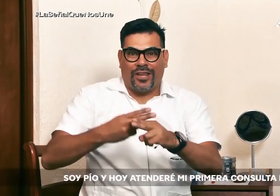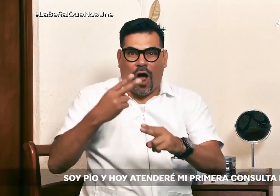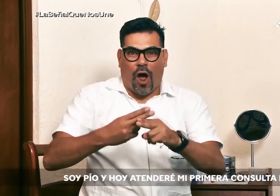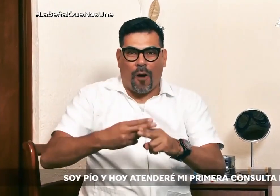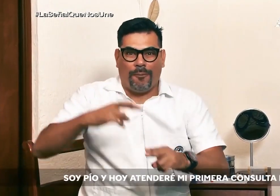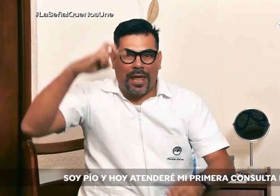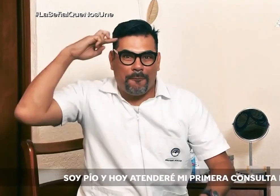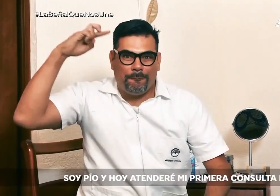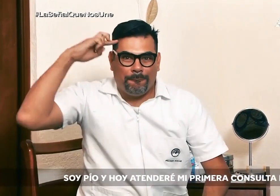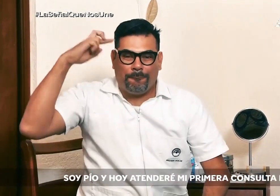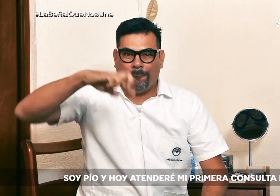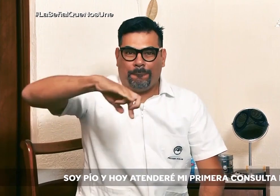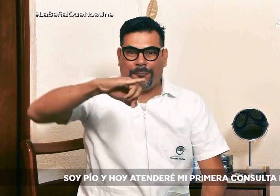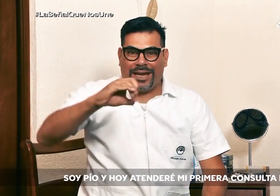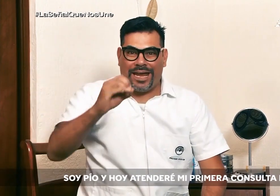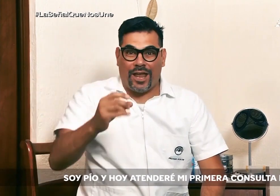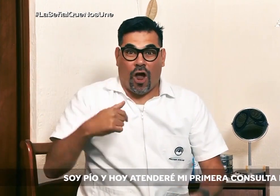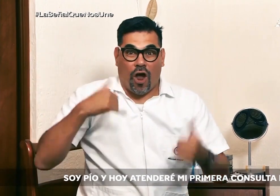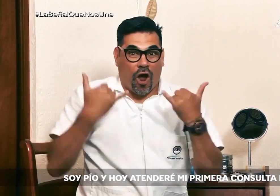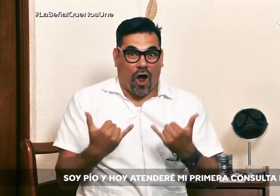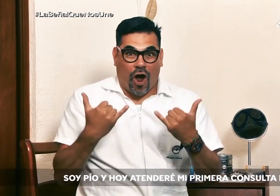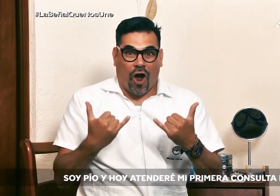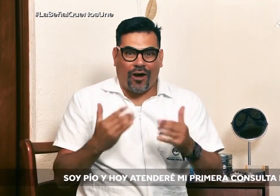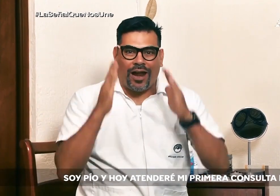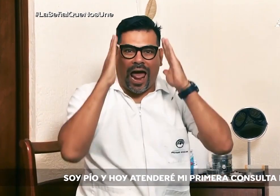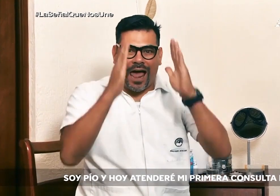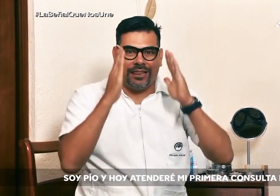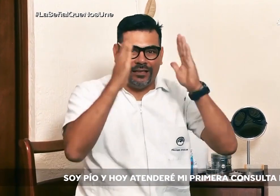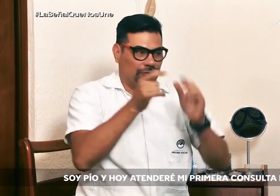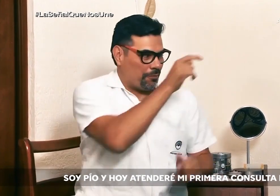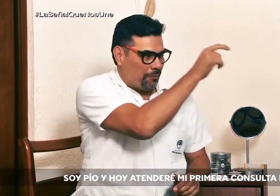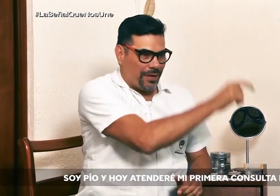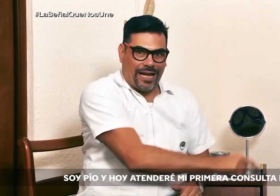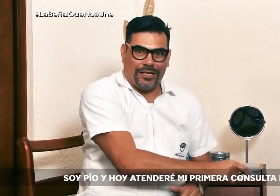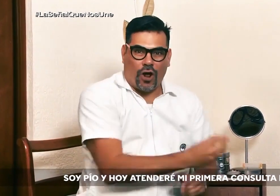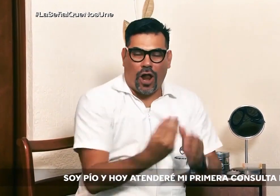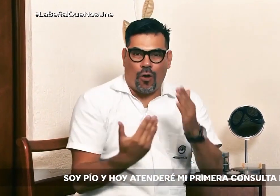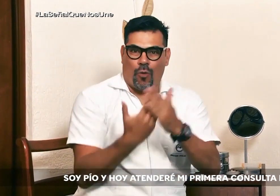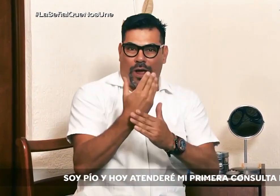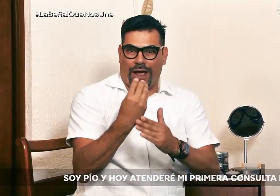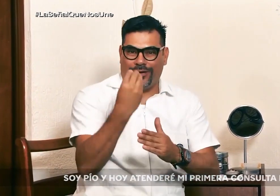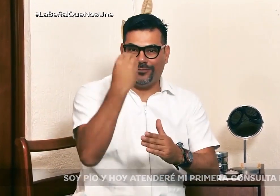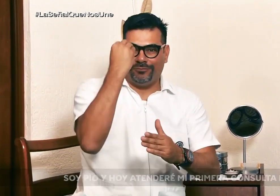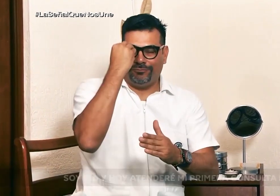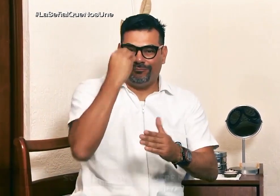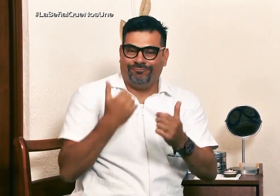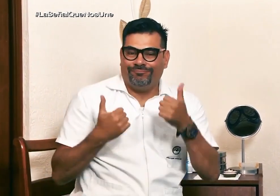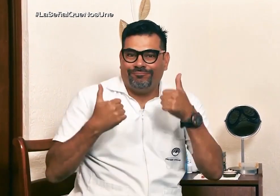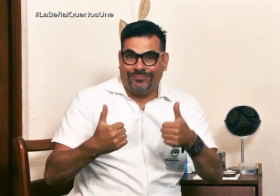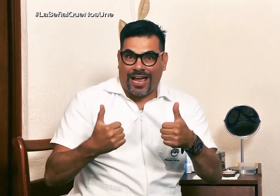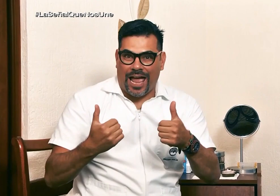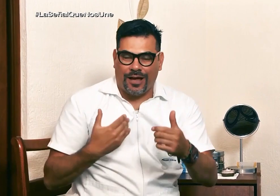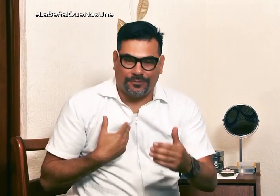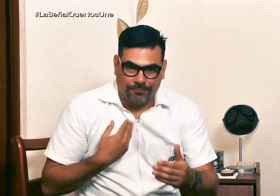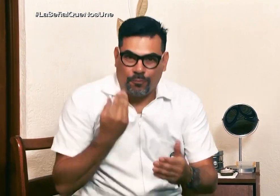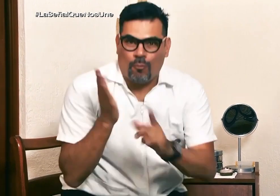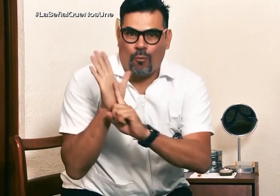Soy Pío, y hoy atenderé mi pregunta. La primera consulta del día.